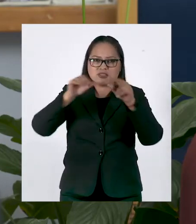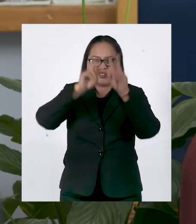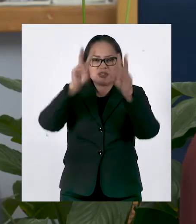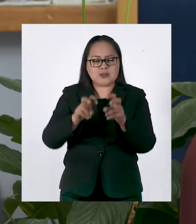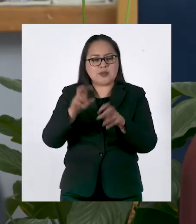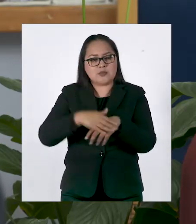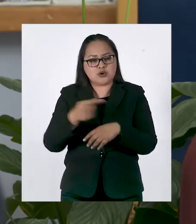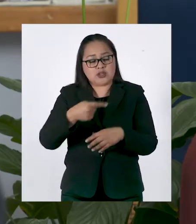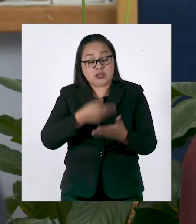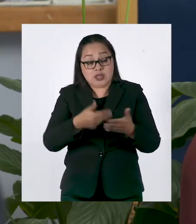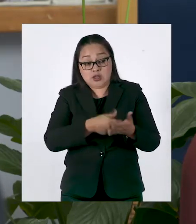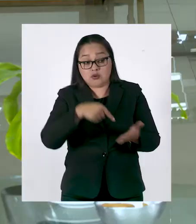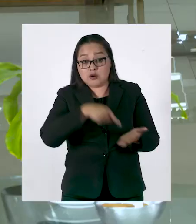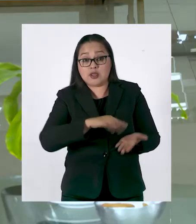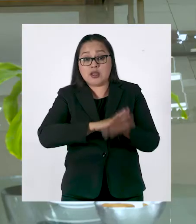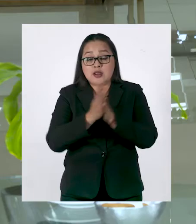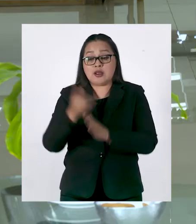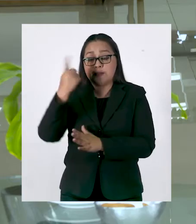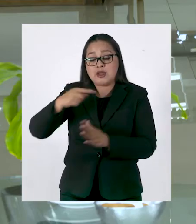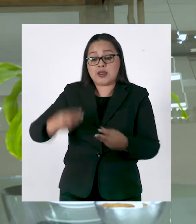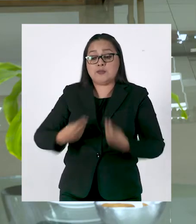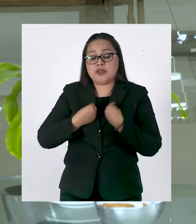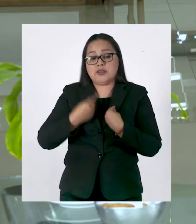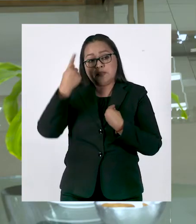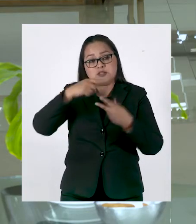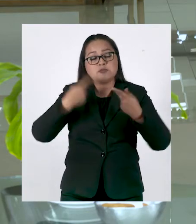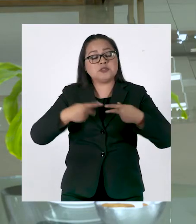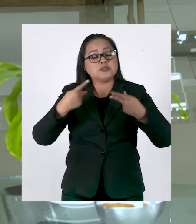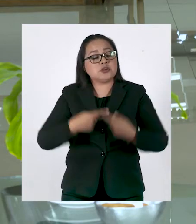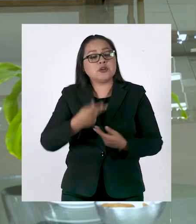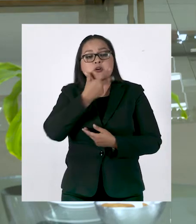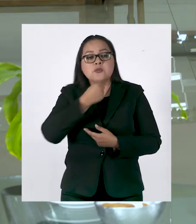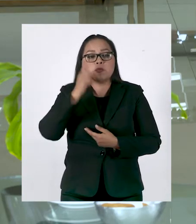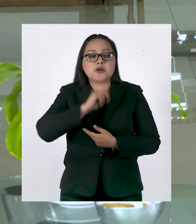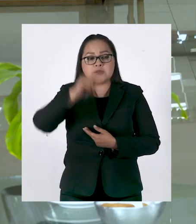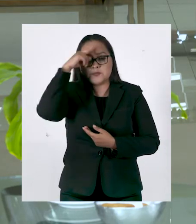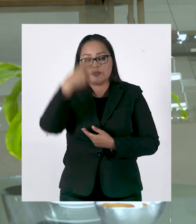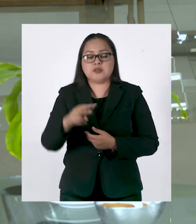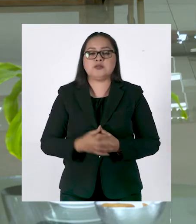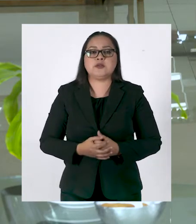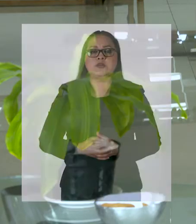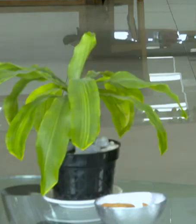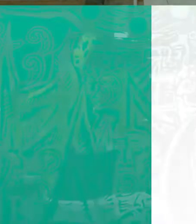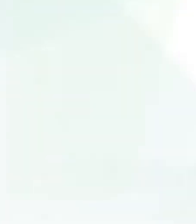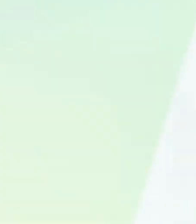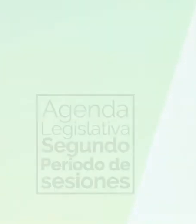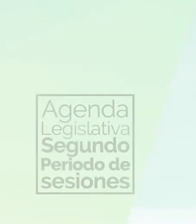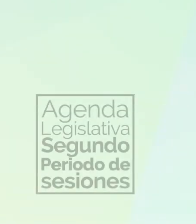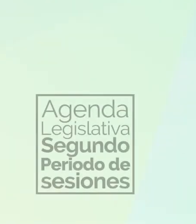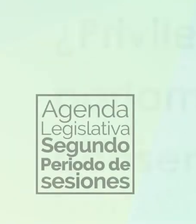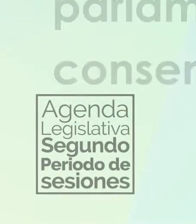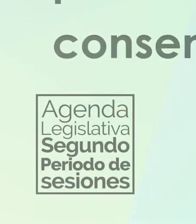deberemos de poner mayor atención para que esto se vea reflejada en la vida diaria de las mexicanas y los mexicanos.